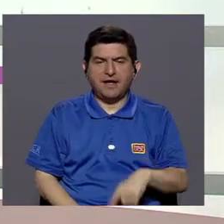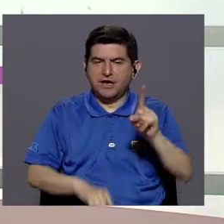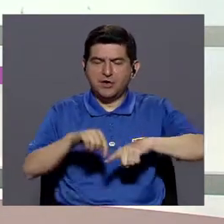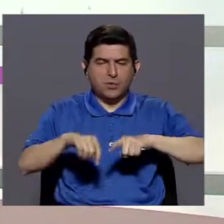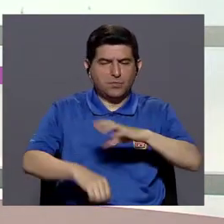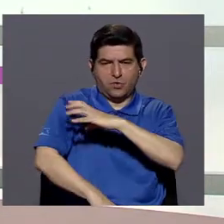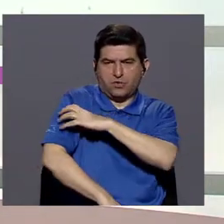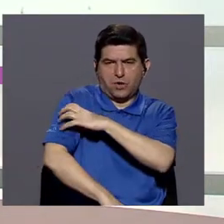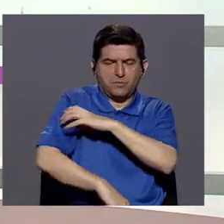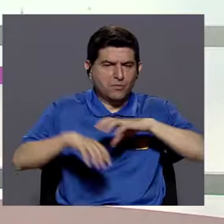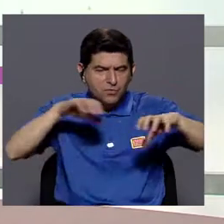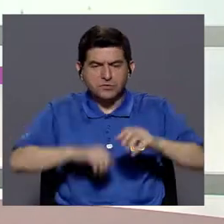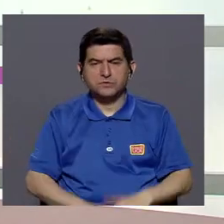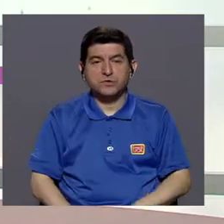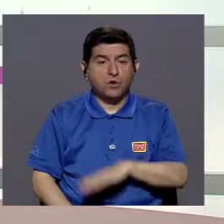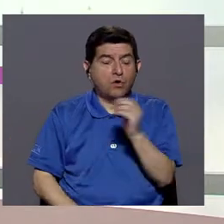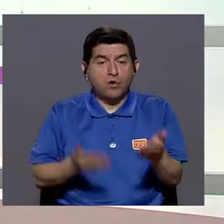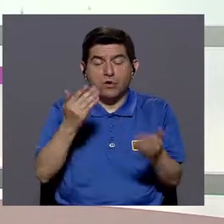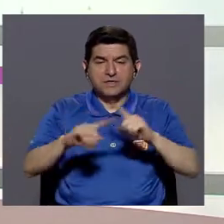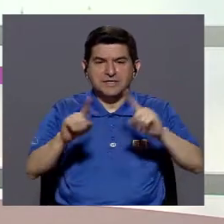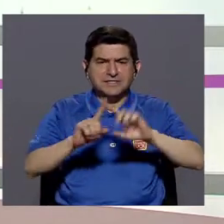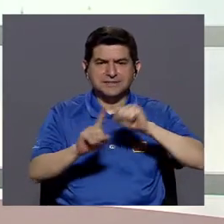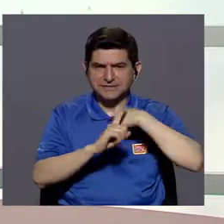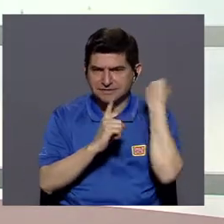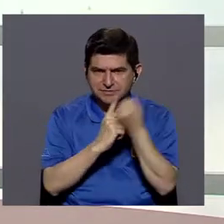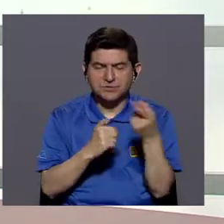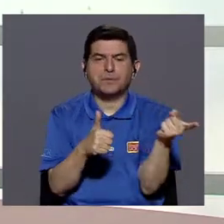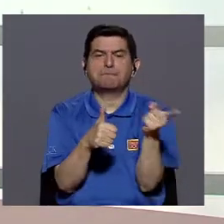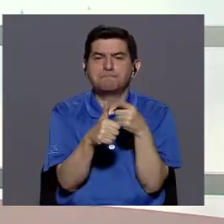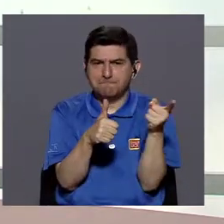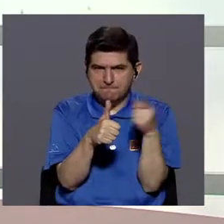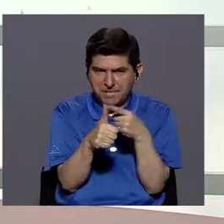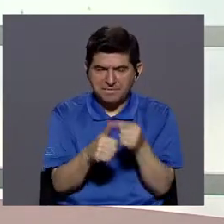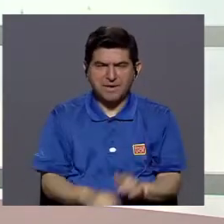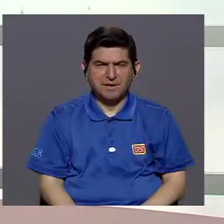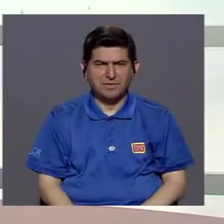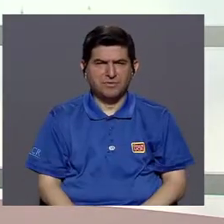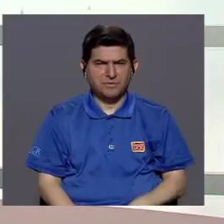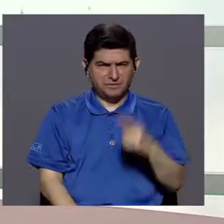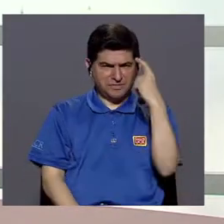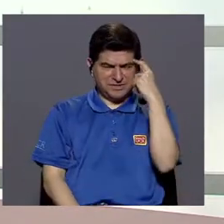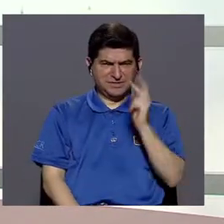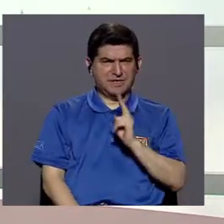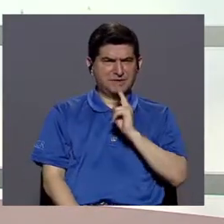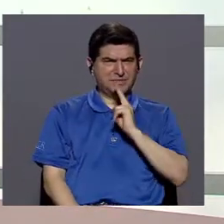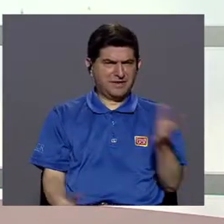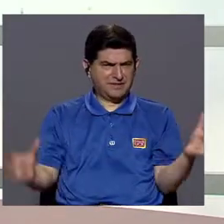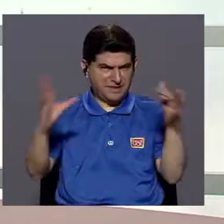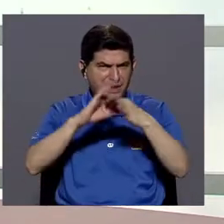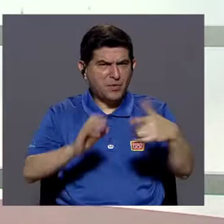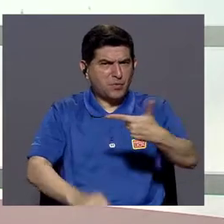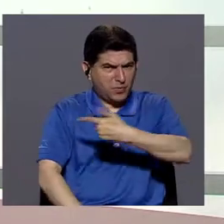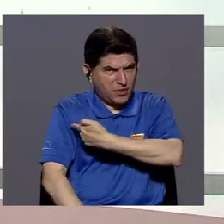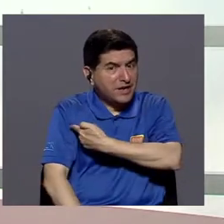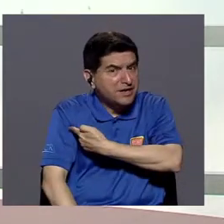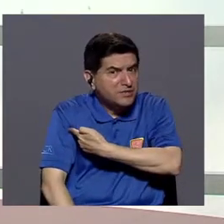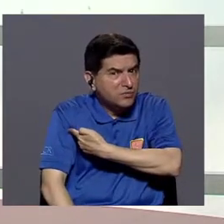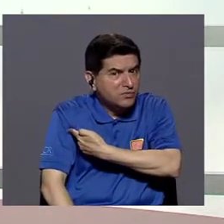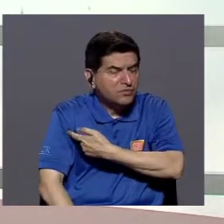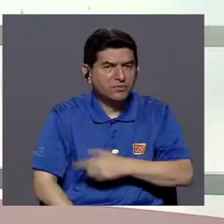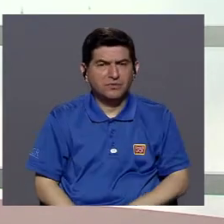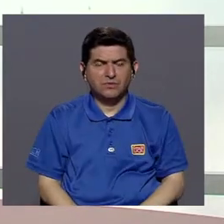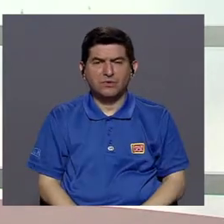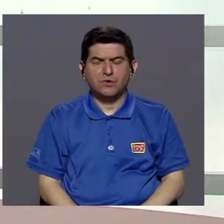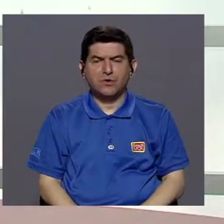etc., con ataques, etc., primero, veamos si es cierto que se asocia con una vacuna, ¿verdad?, y no